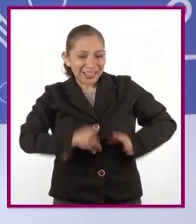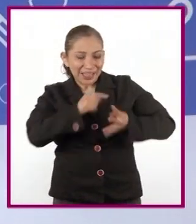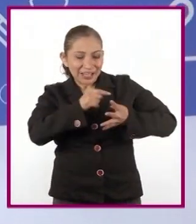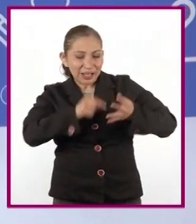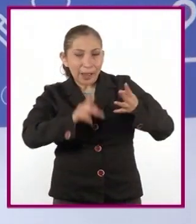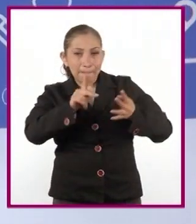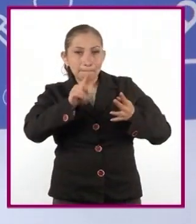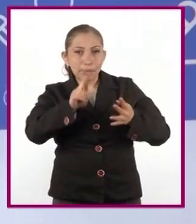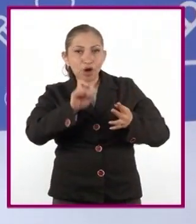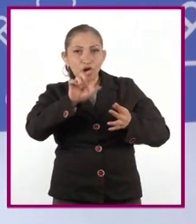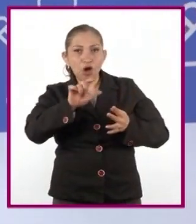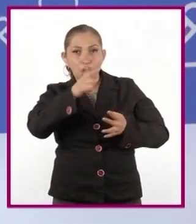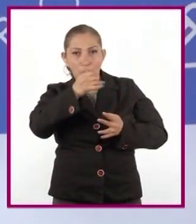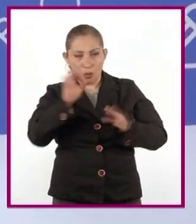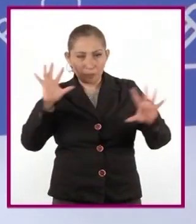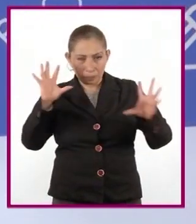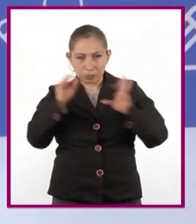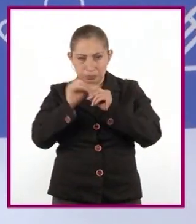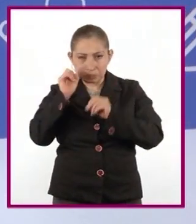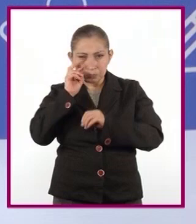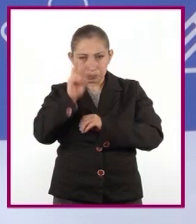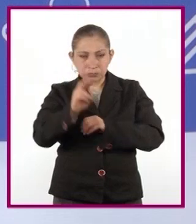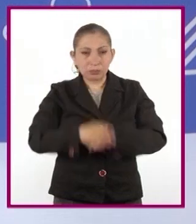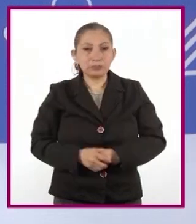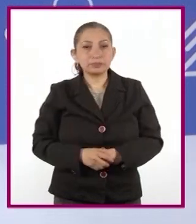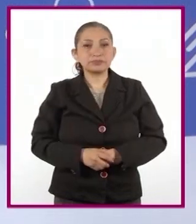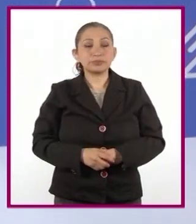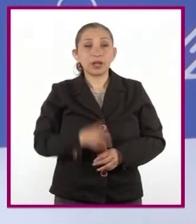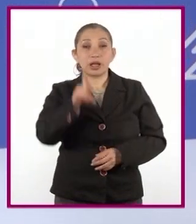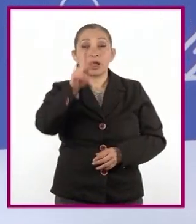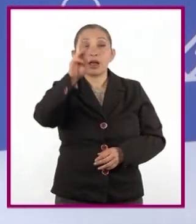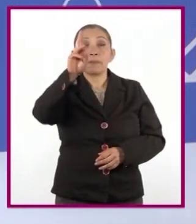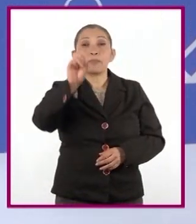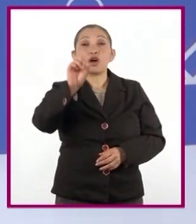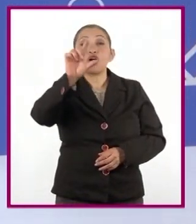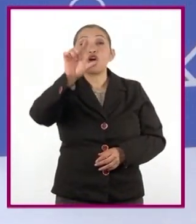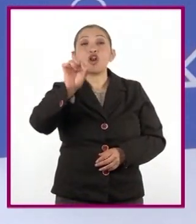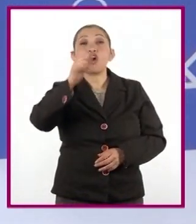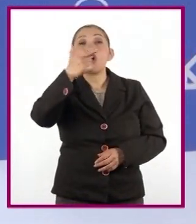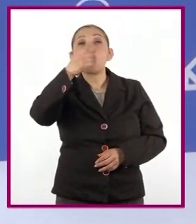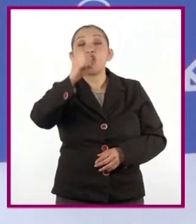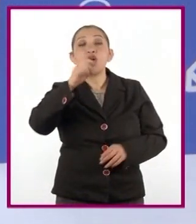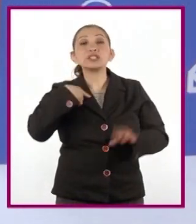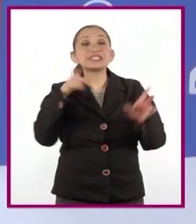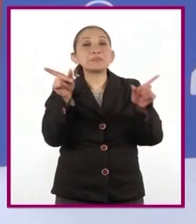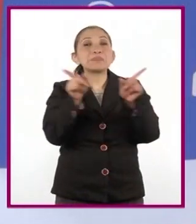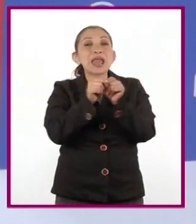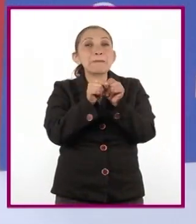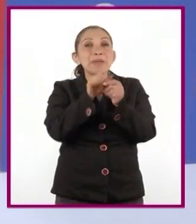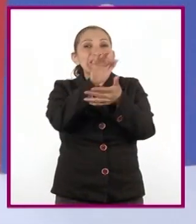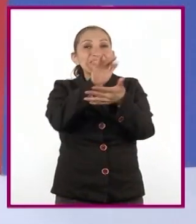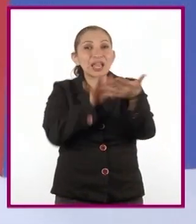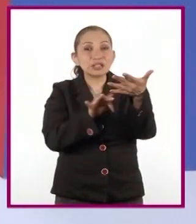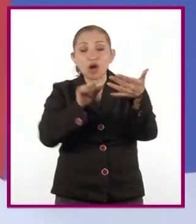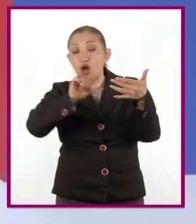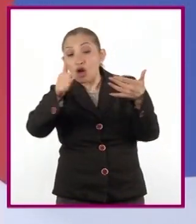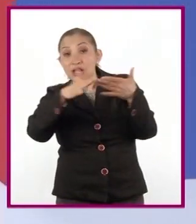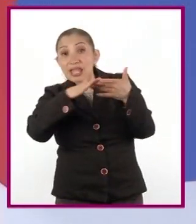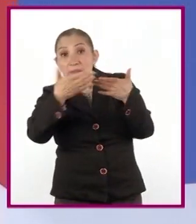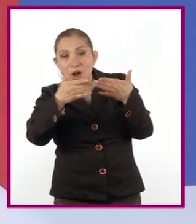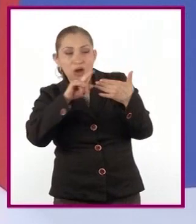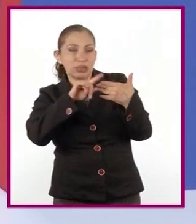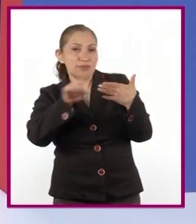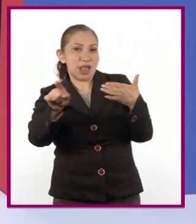del prólogo? Repasemos juntos. El prólogo es un texto breve en comparación con la obra